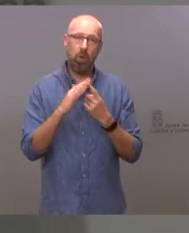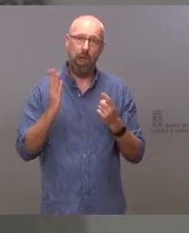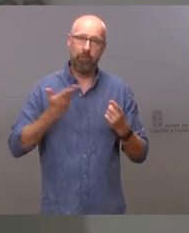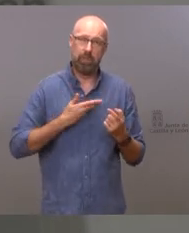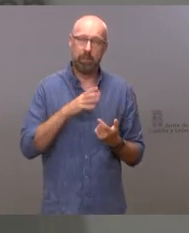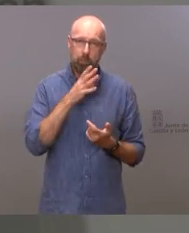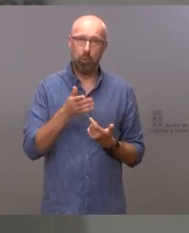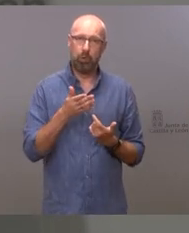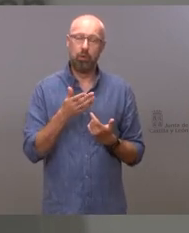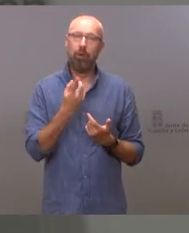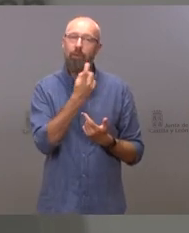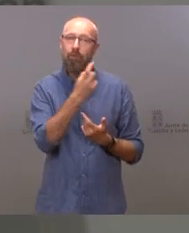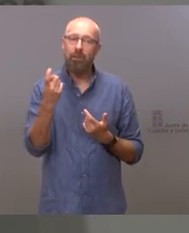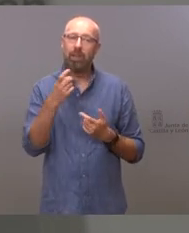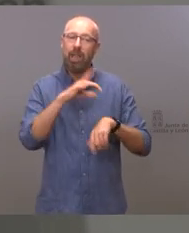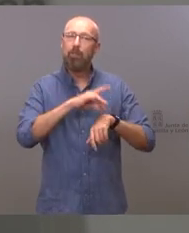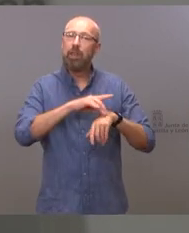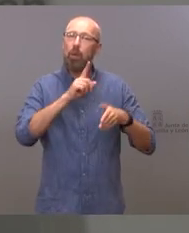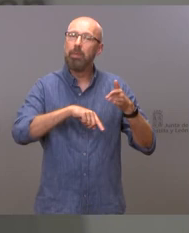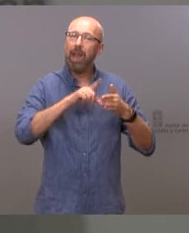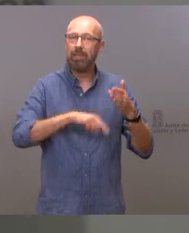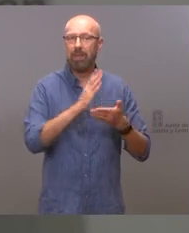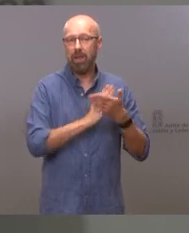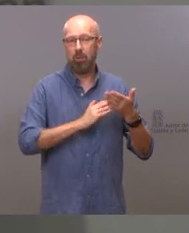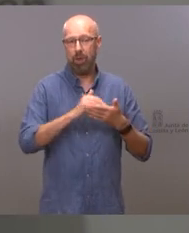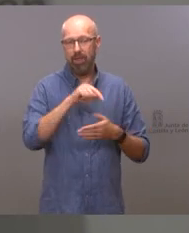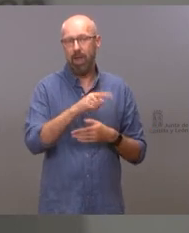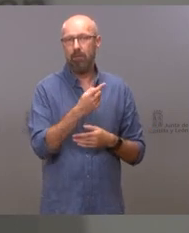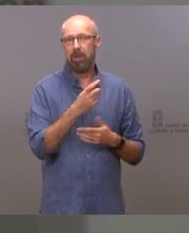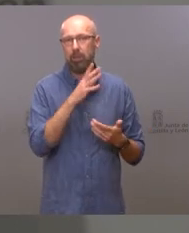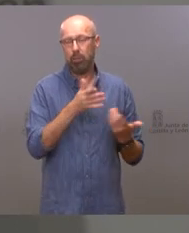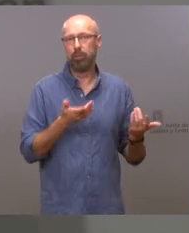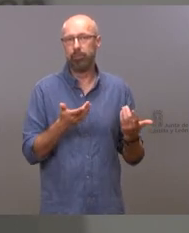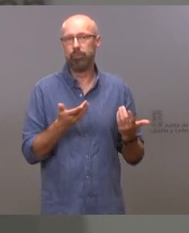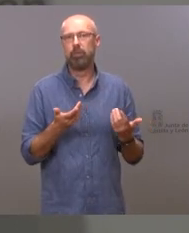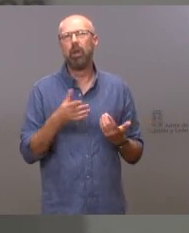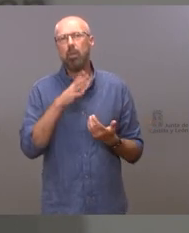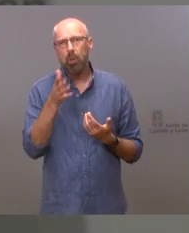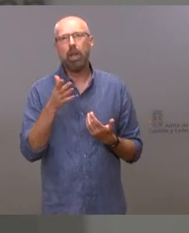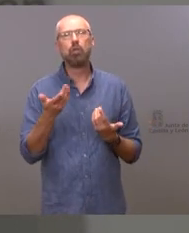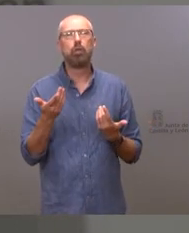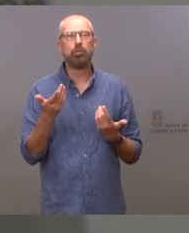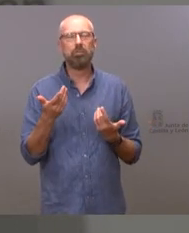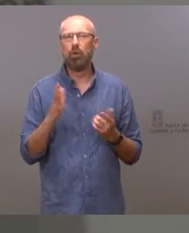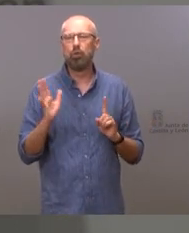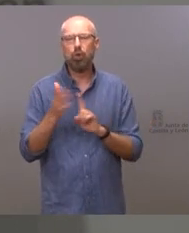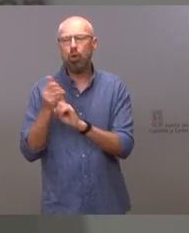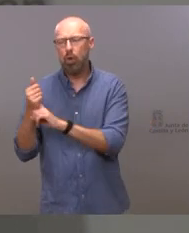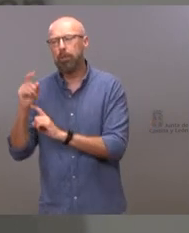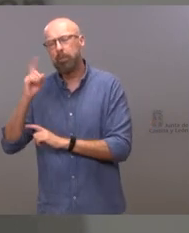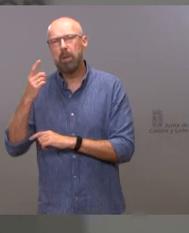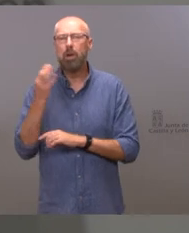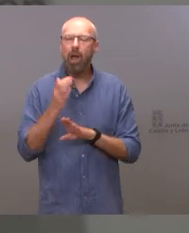especialistas en nuestra comunidad por eso antes de plantearnos estas soluciones primero incrementemos